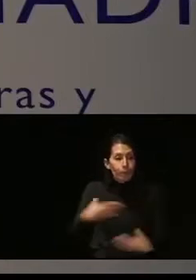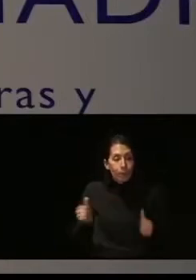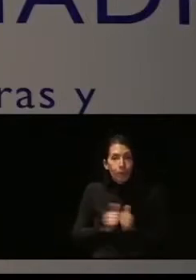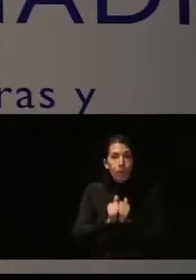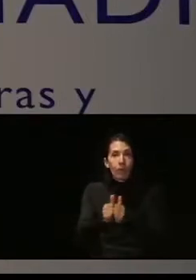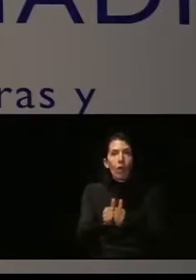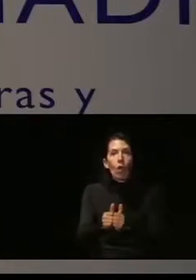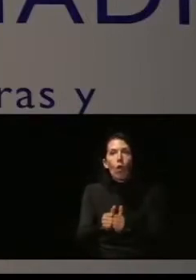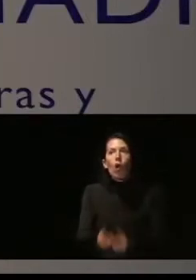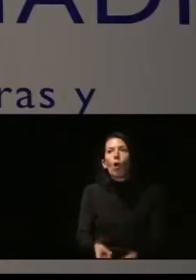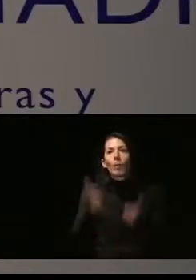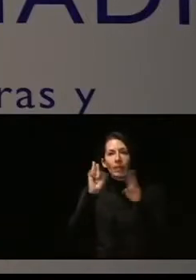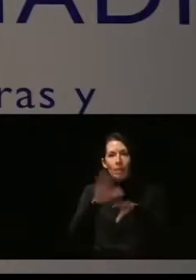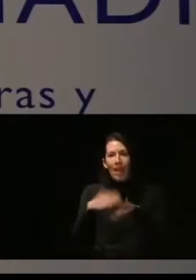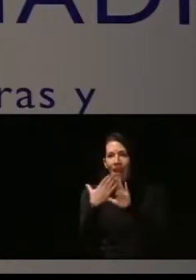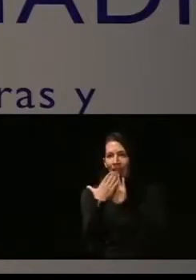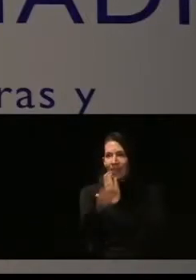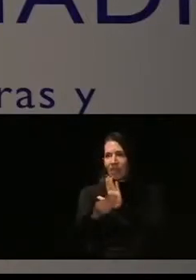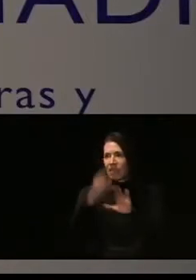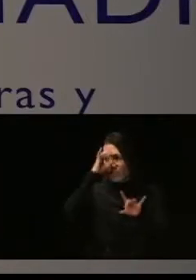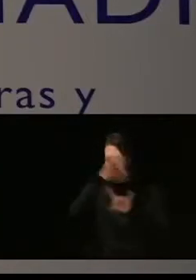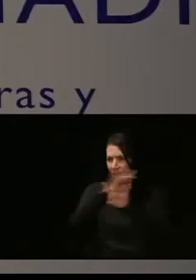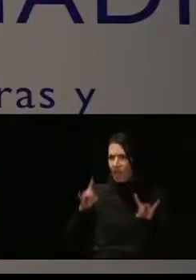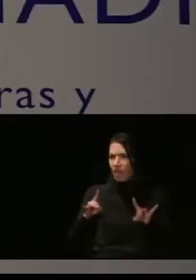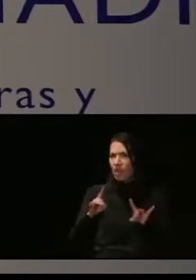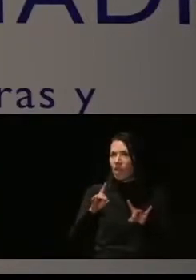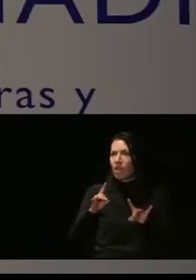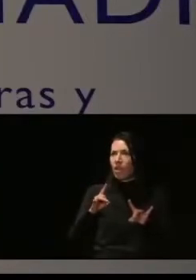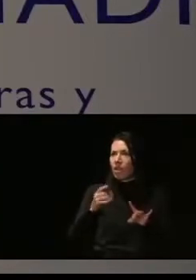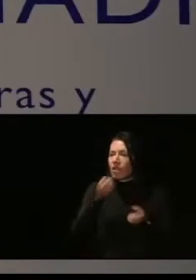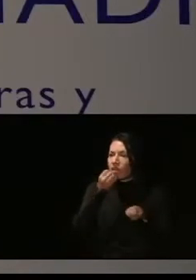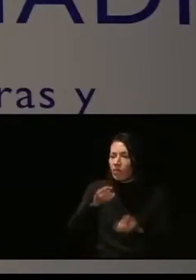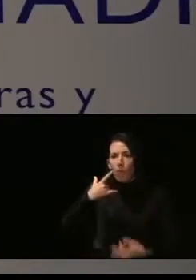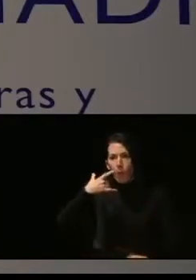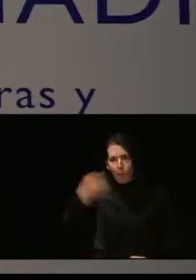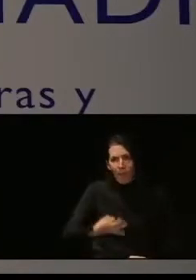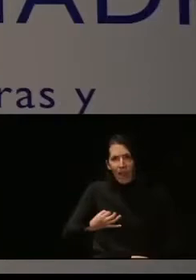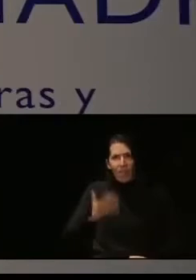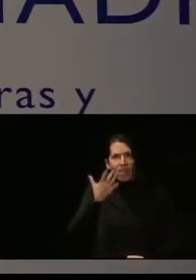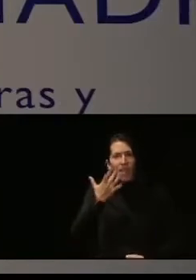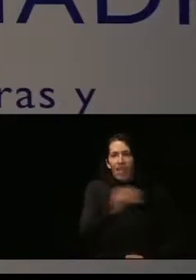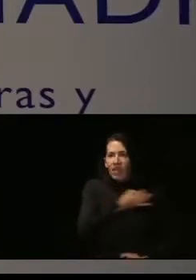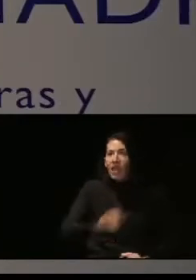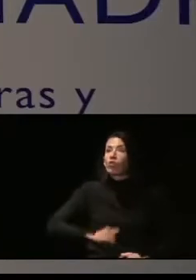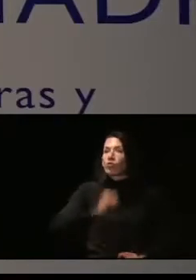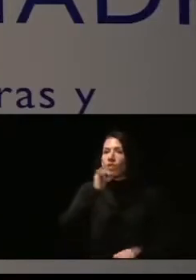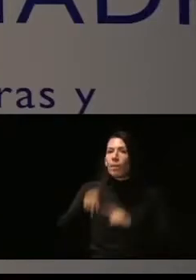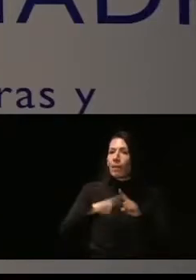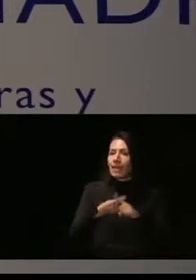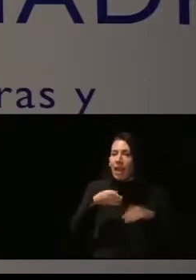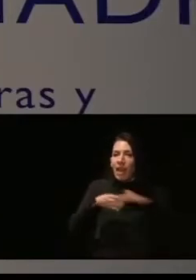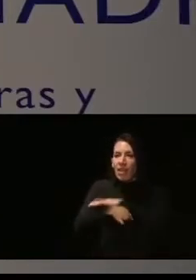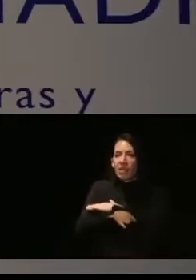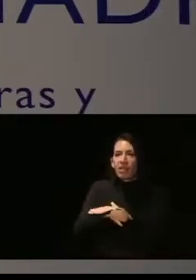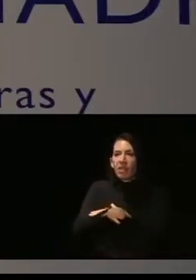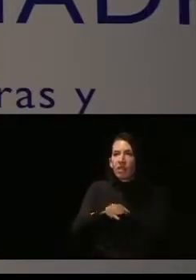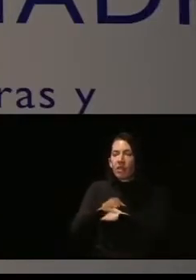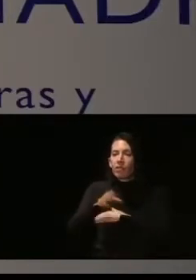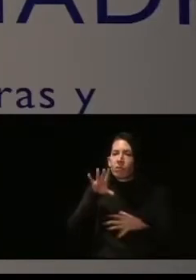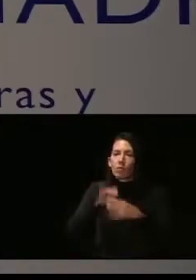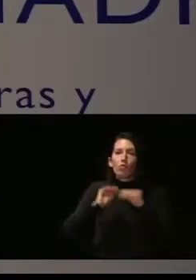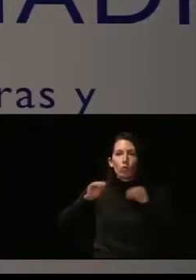de forma clara y comprensible información veraz, eficaz, suficiente y accesible sobre sus características esenciales.